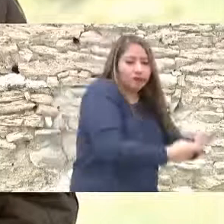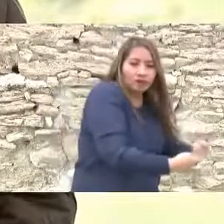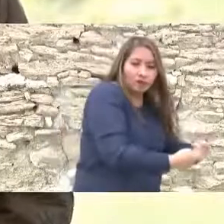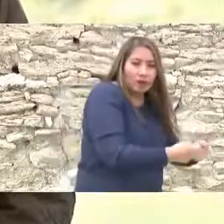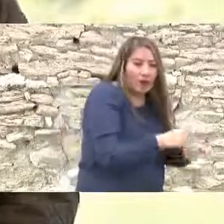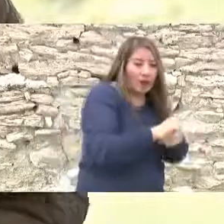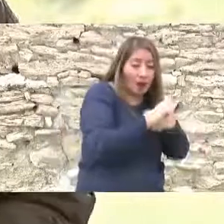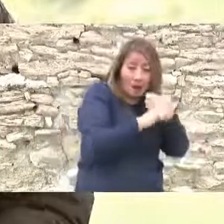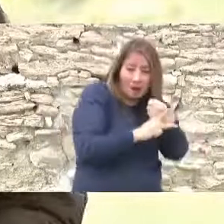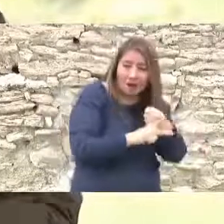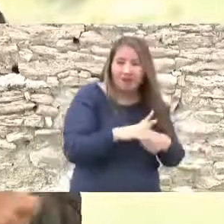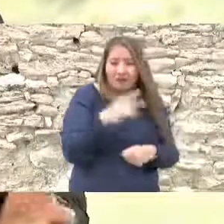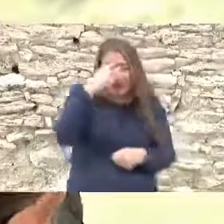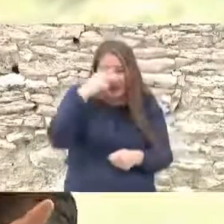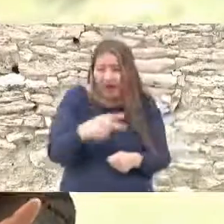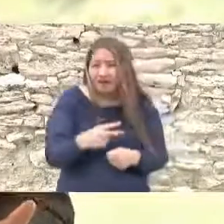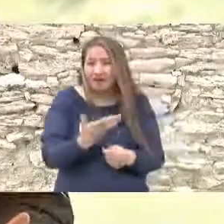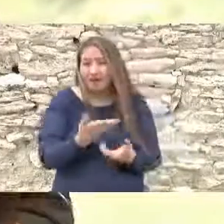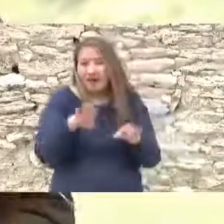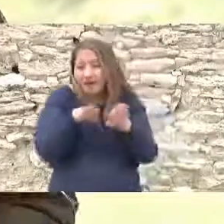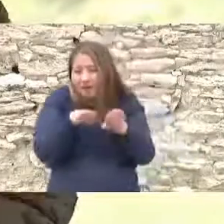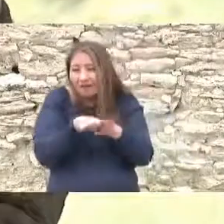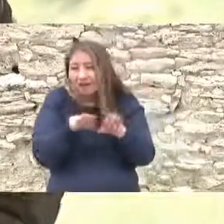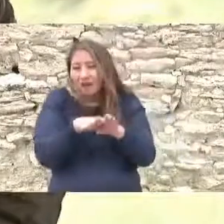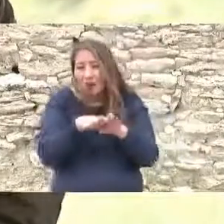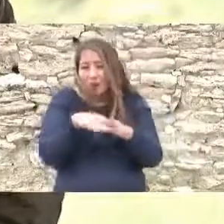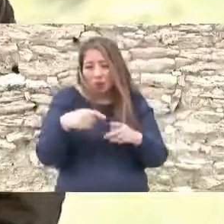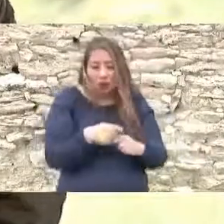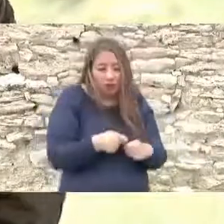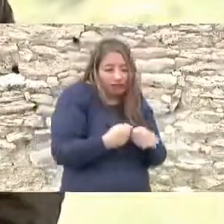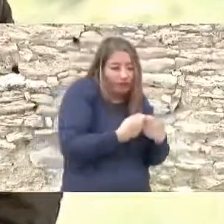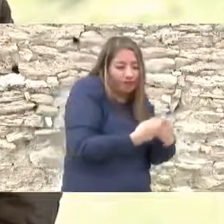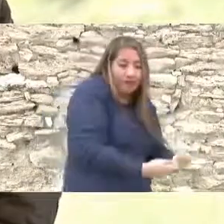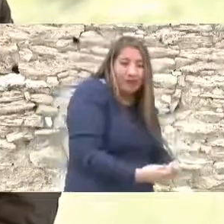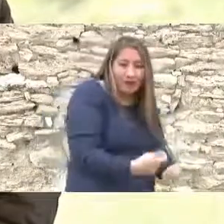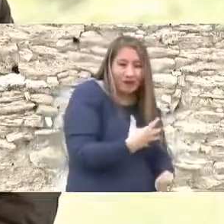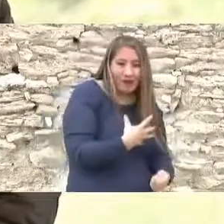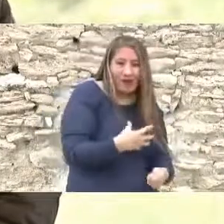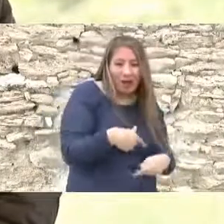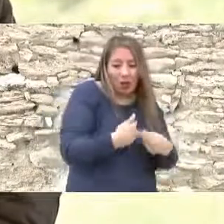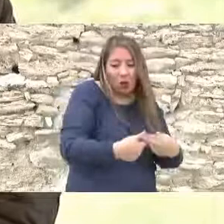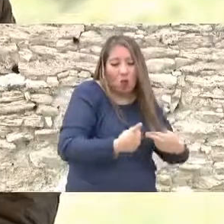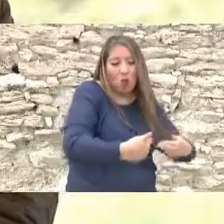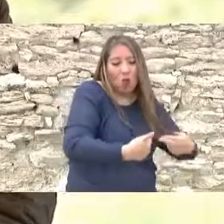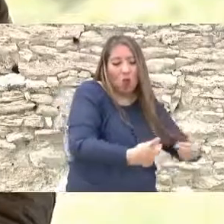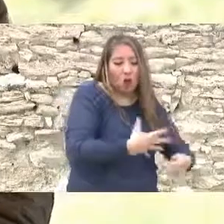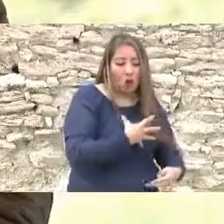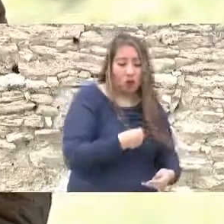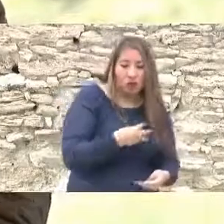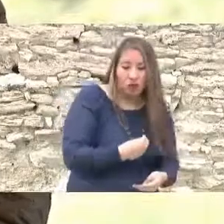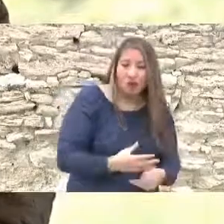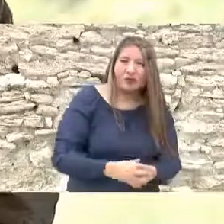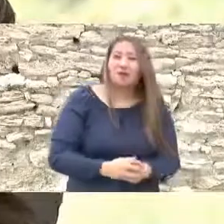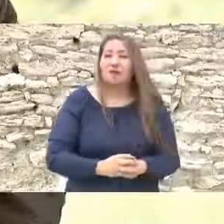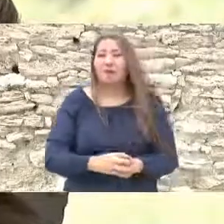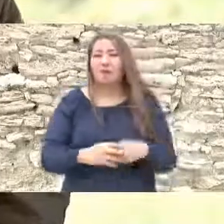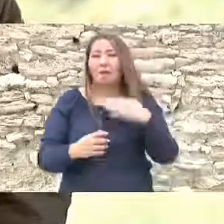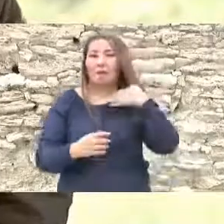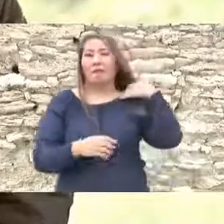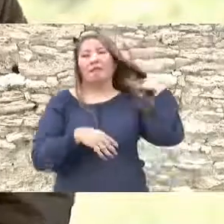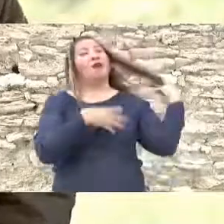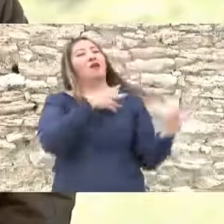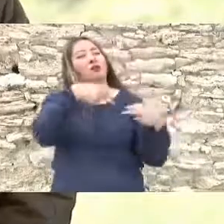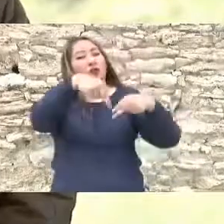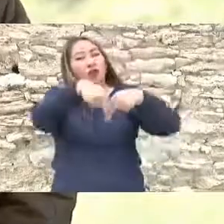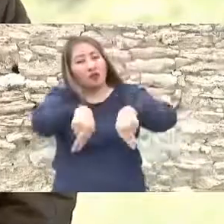y cómo lo vamos a entregar nosotros a nuestros hijos a